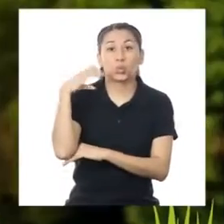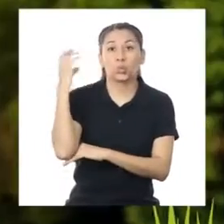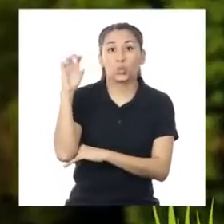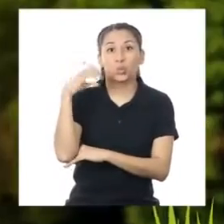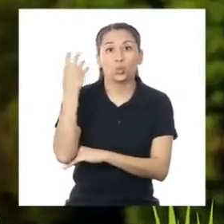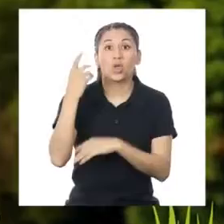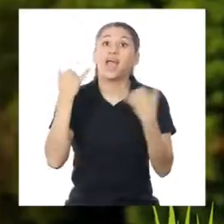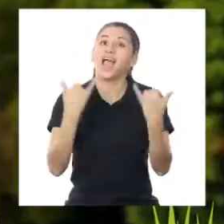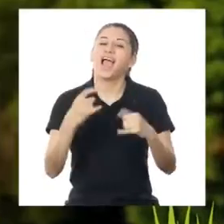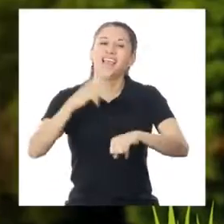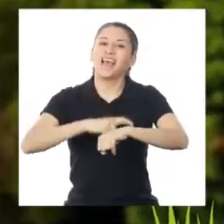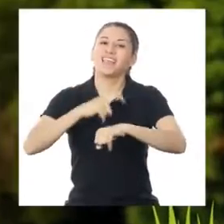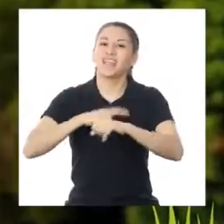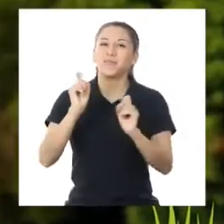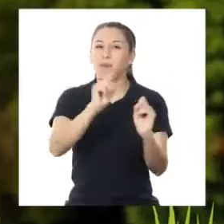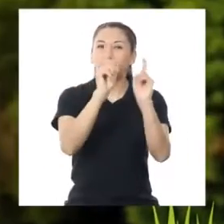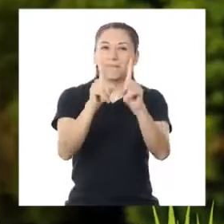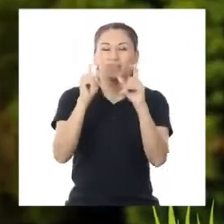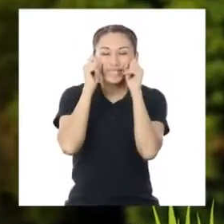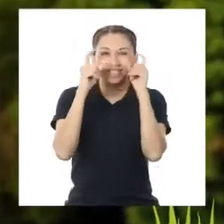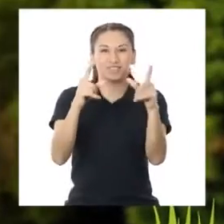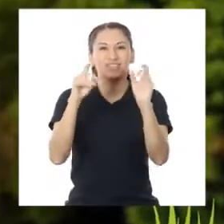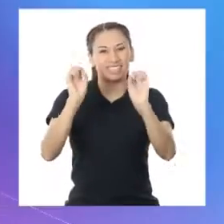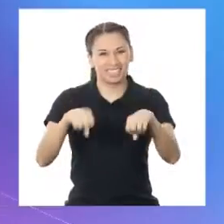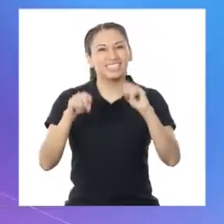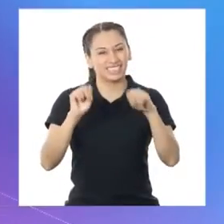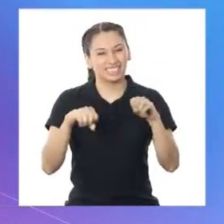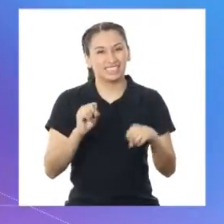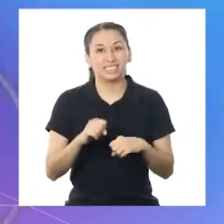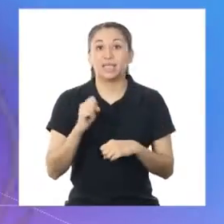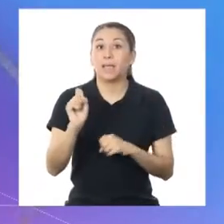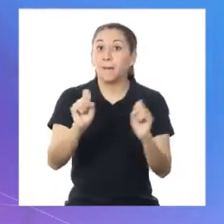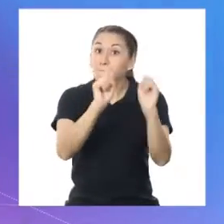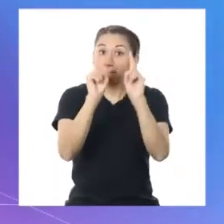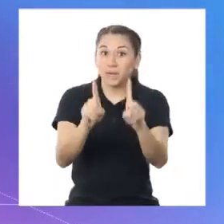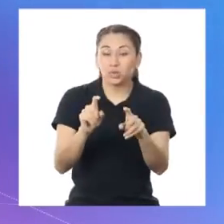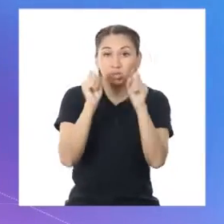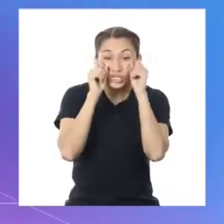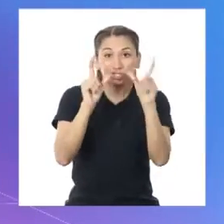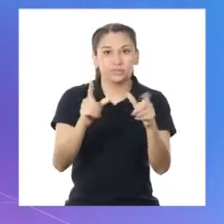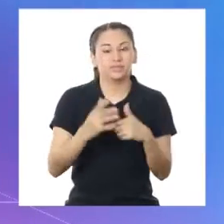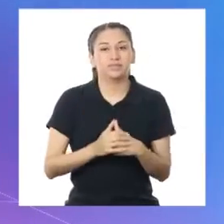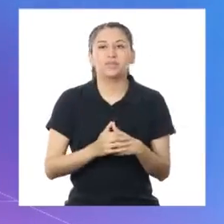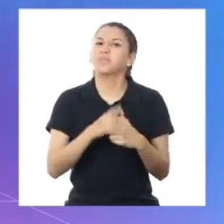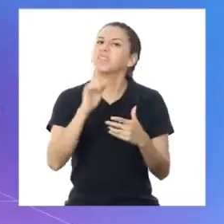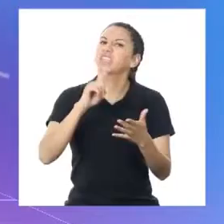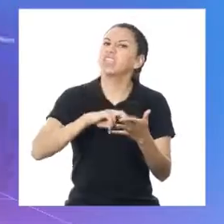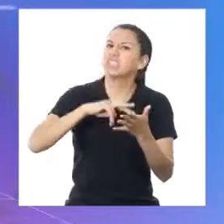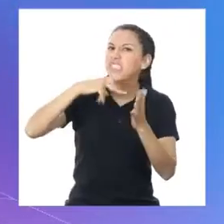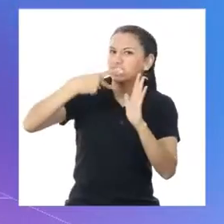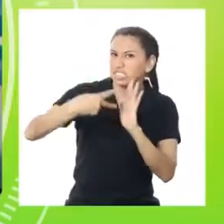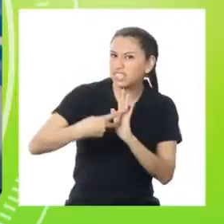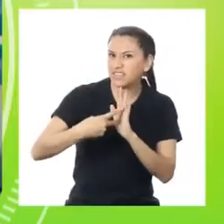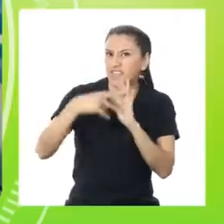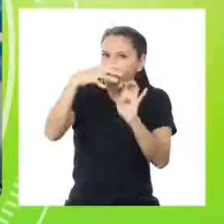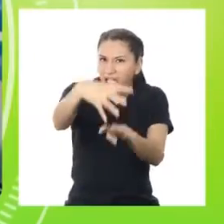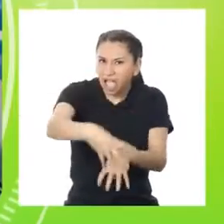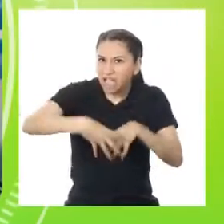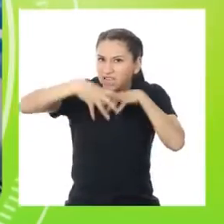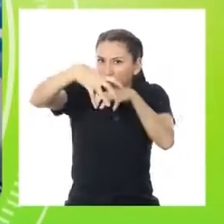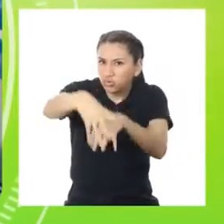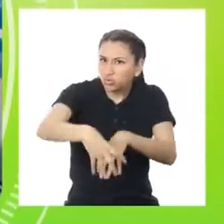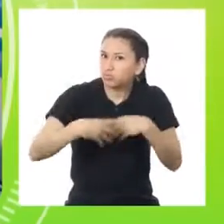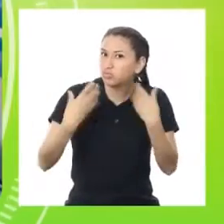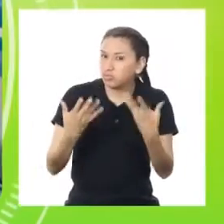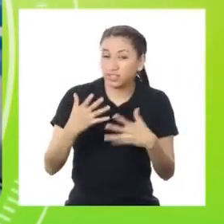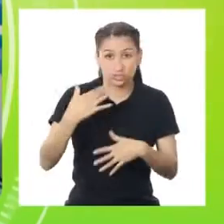¡Es momento de la pregunta sorpresa! ¡Sí! Pregunta sorpresa. ¿Qué es la agricultura? Yo sé